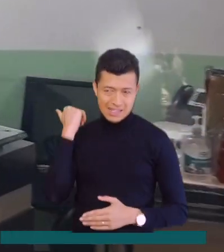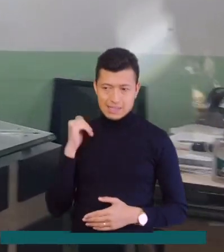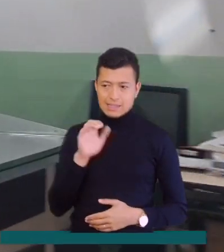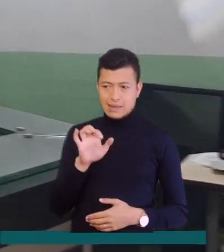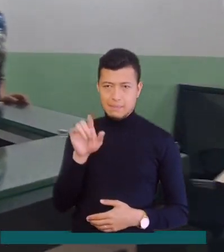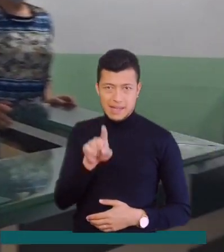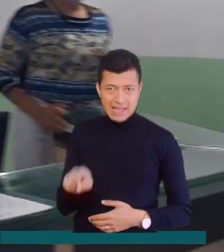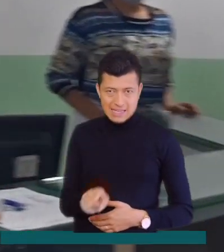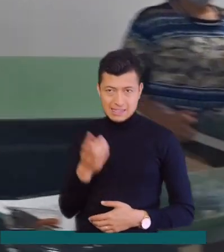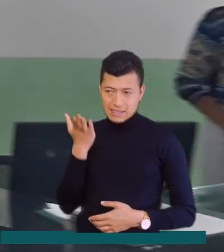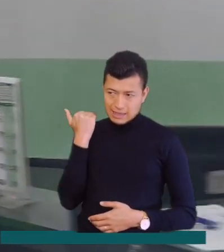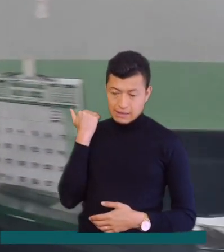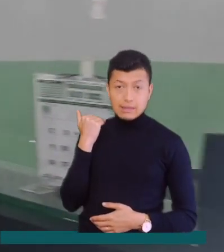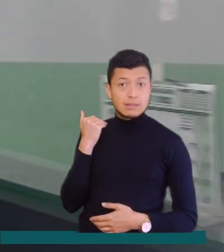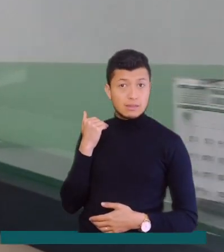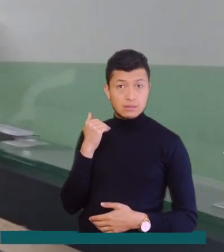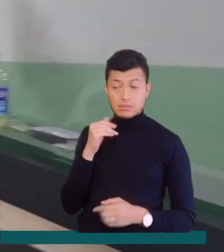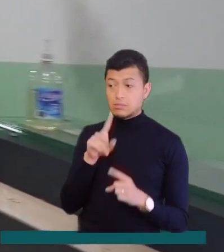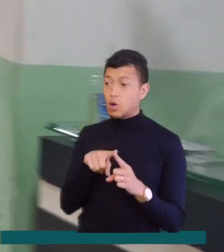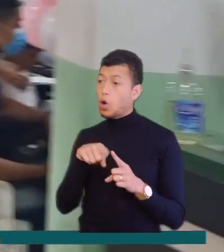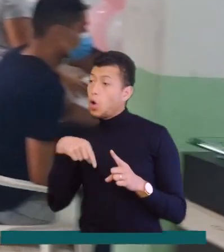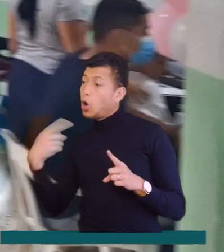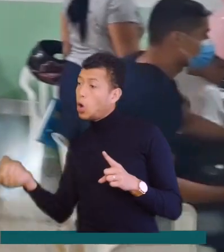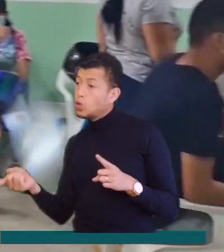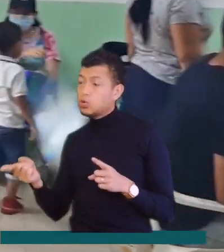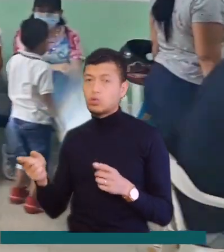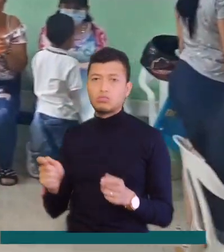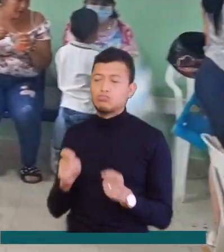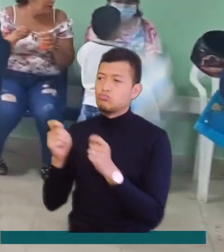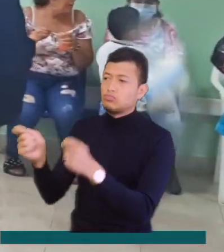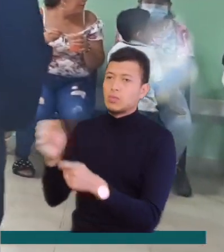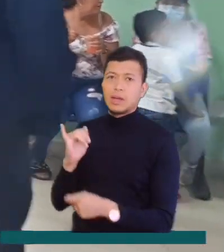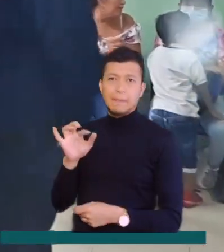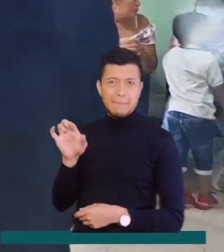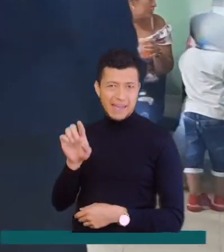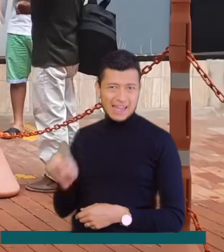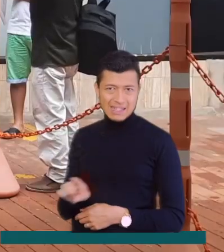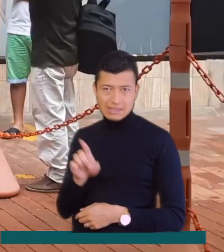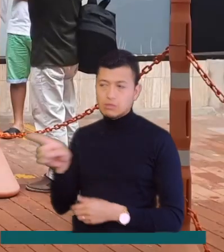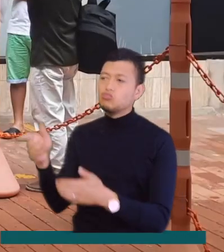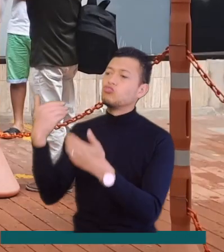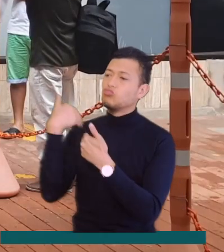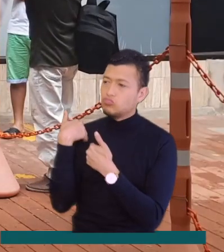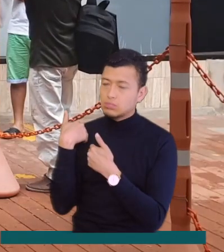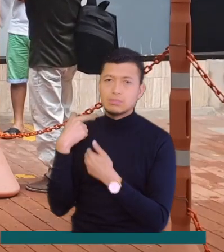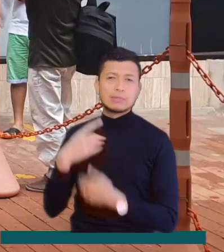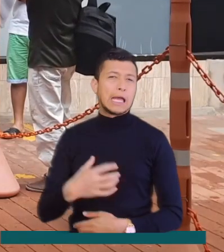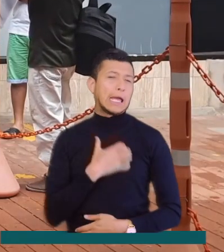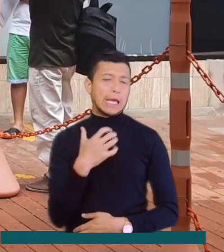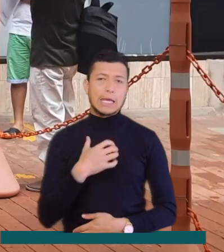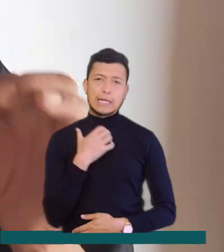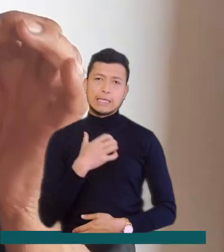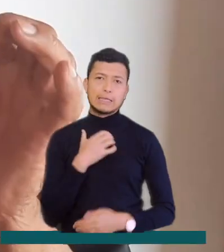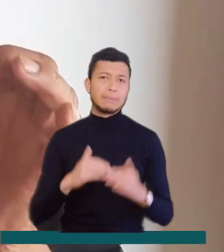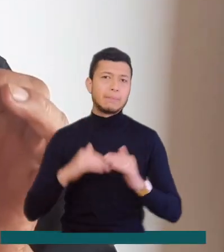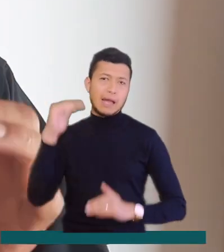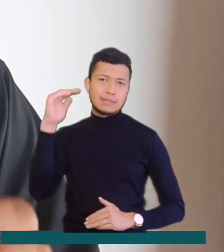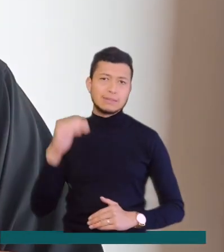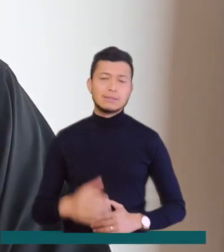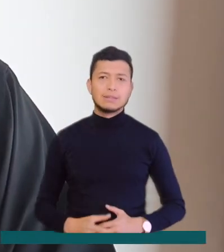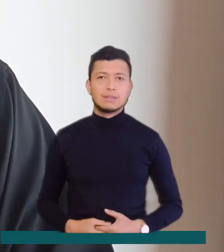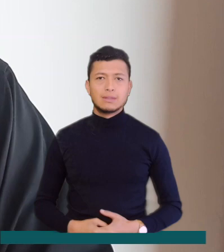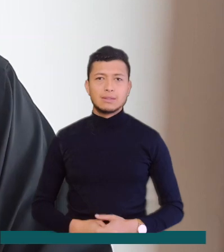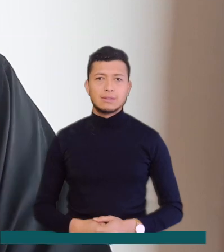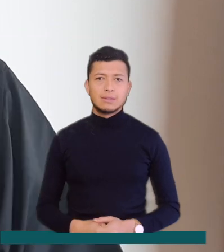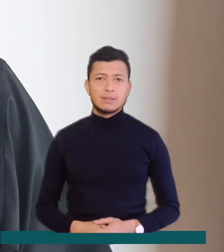la EPS del departamento, pero desde que se tercerizó la operación, entregándola a una IPS externa, empezaron las quejas. Nos tomaron los